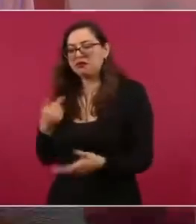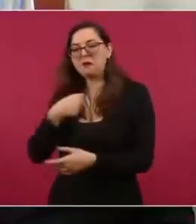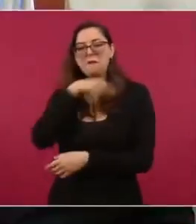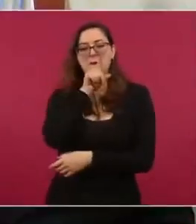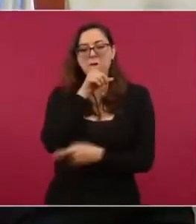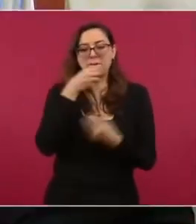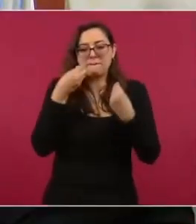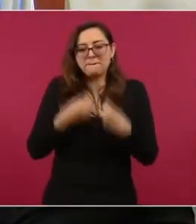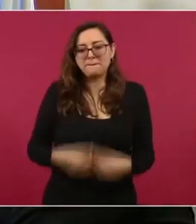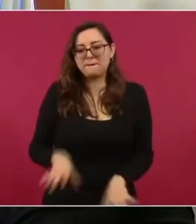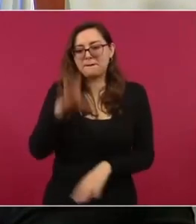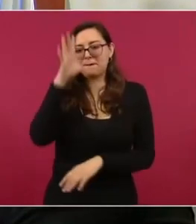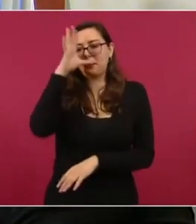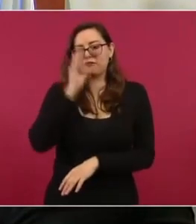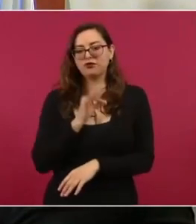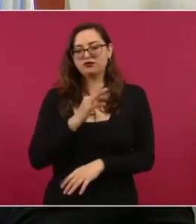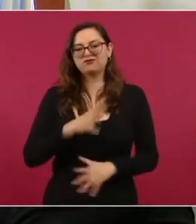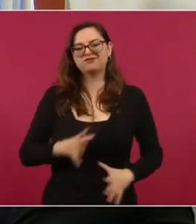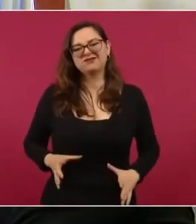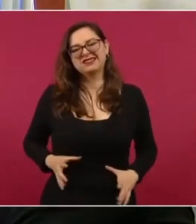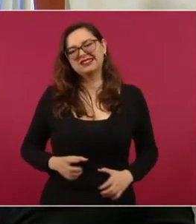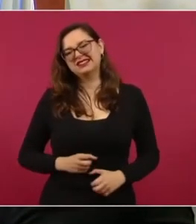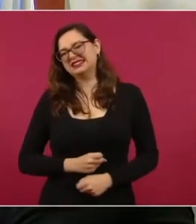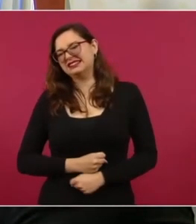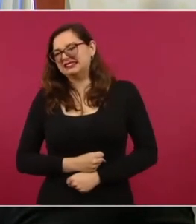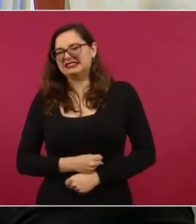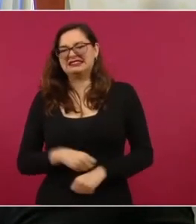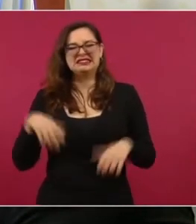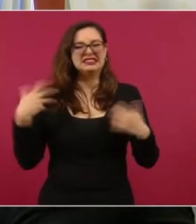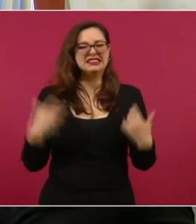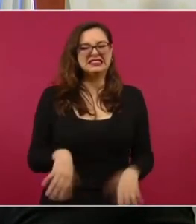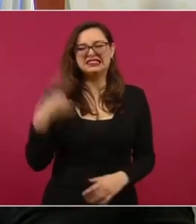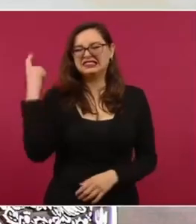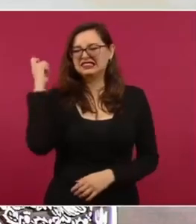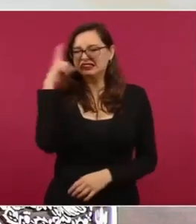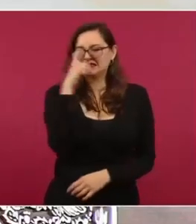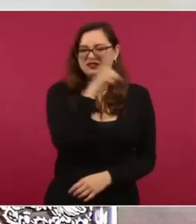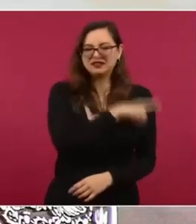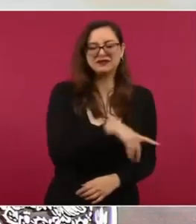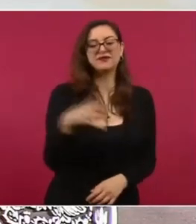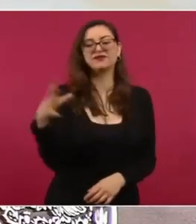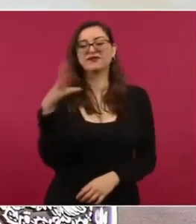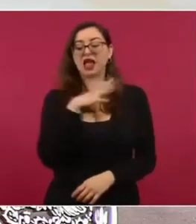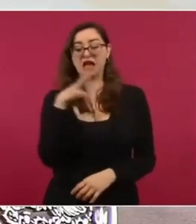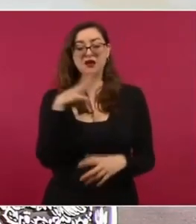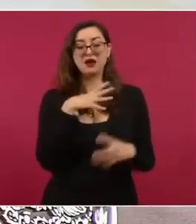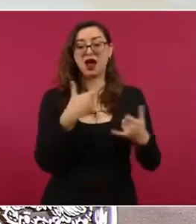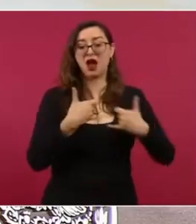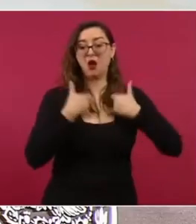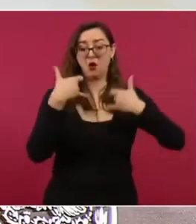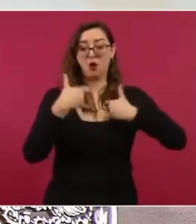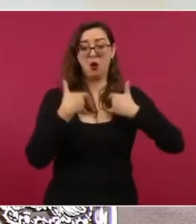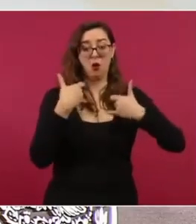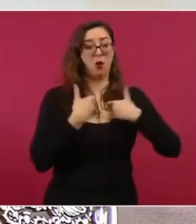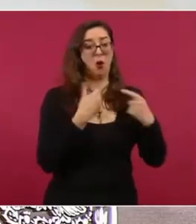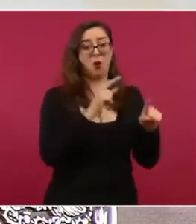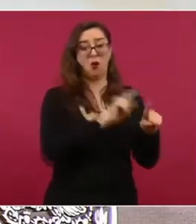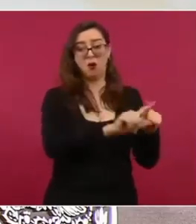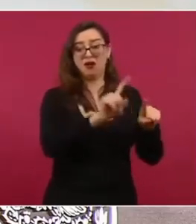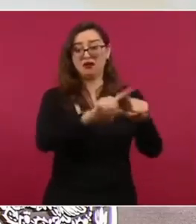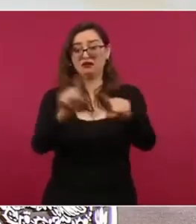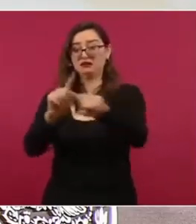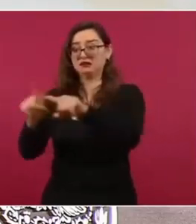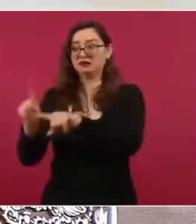y los frustran. Y tengo documentados varios casos de jóvenes que tienen